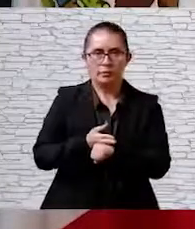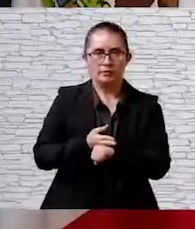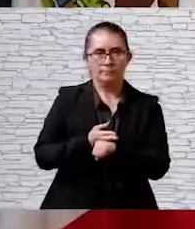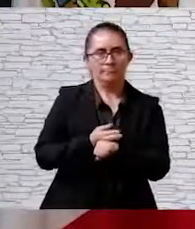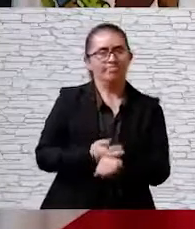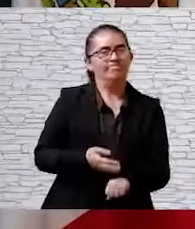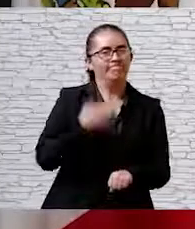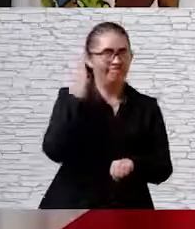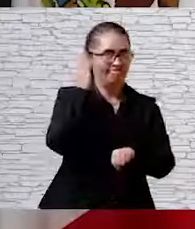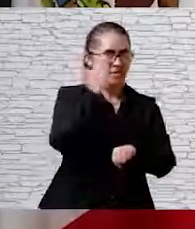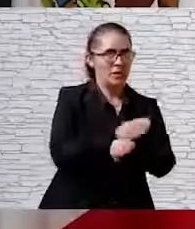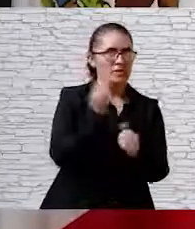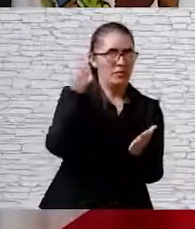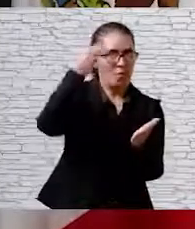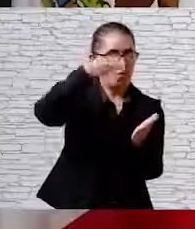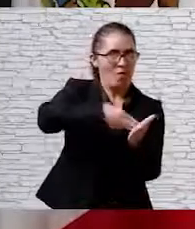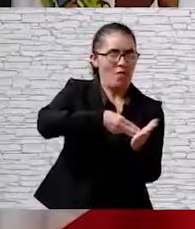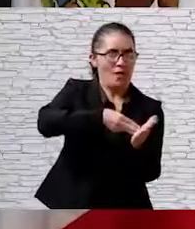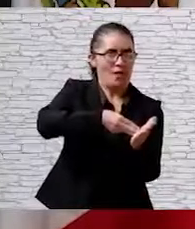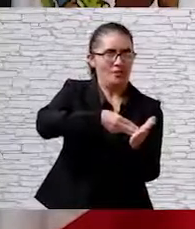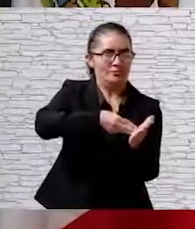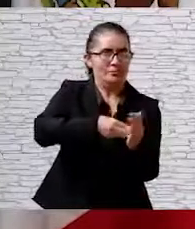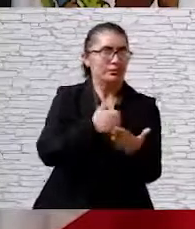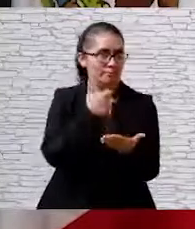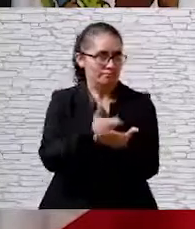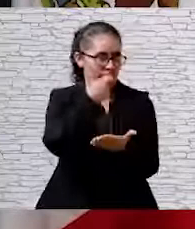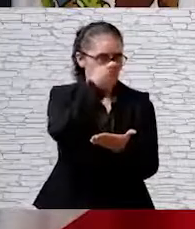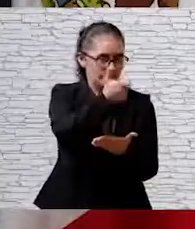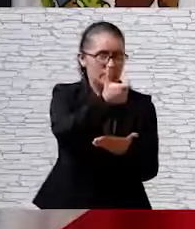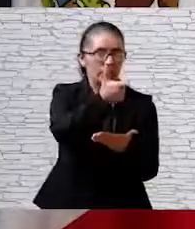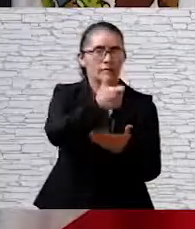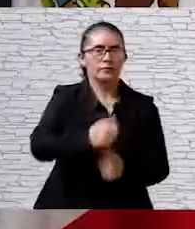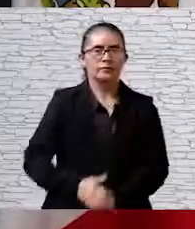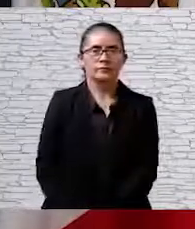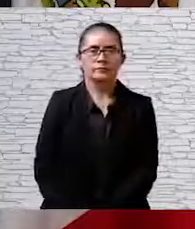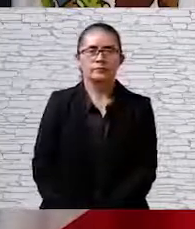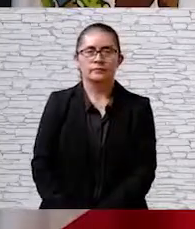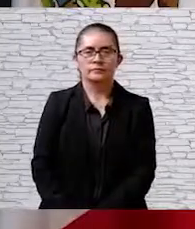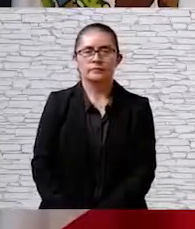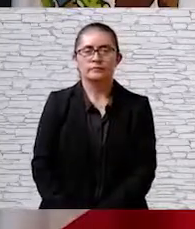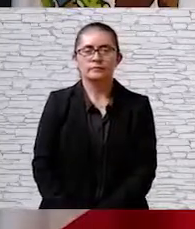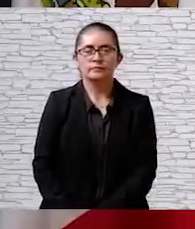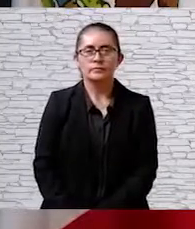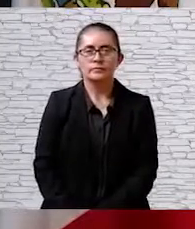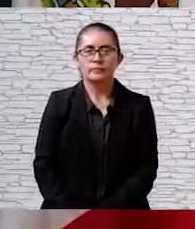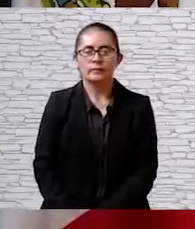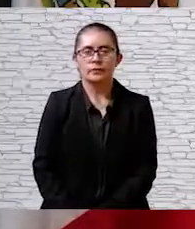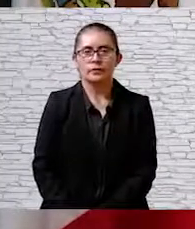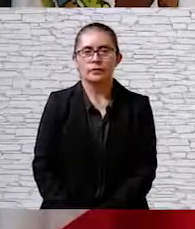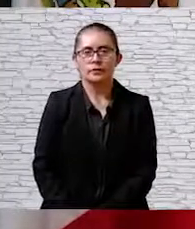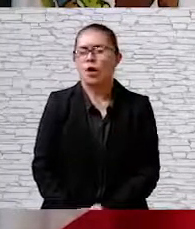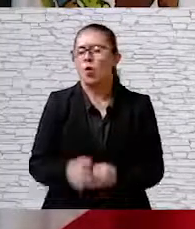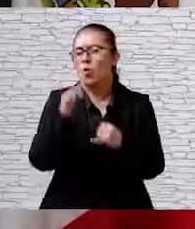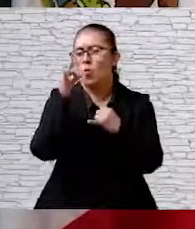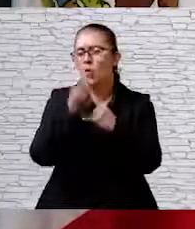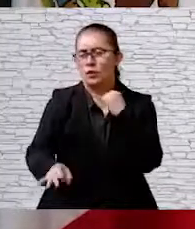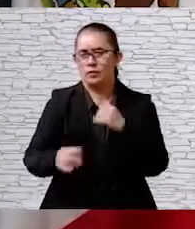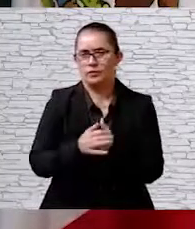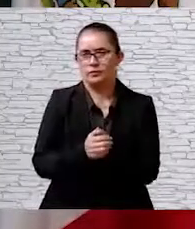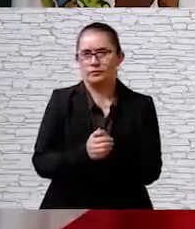juzgados cívicos para recibir la sanción administrativa correspondiente. Y la última,